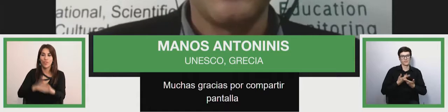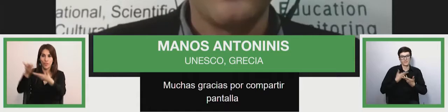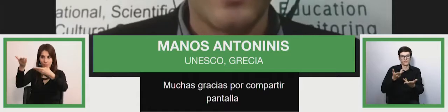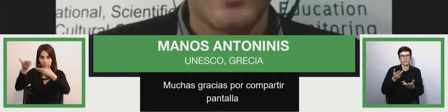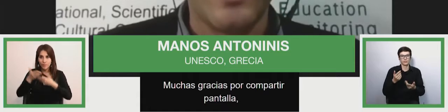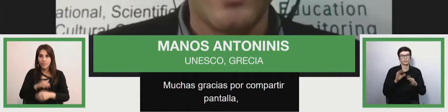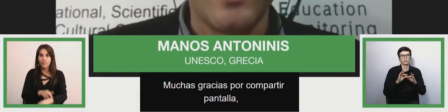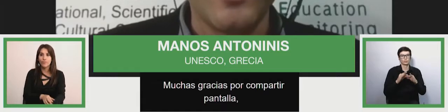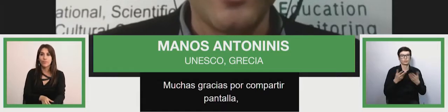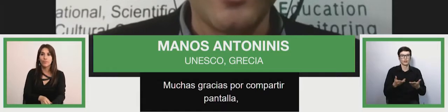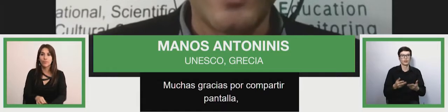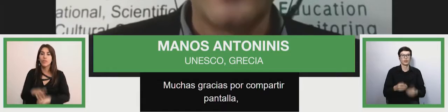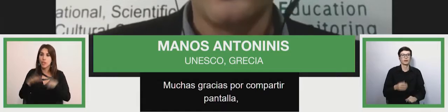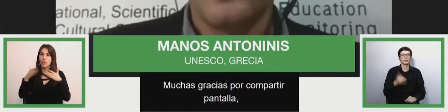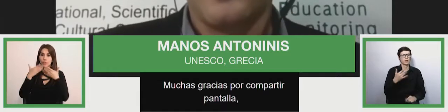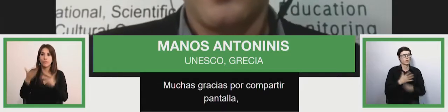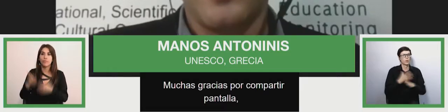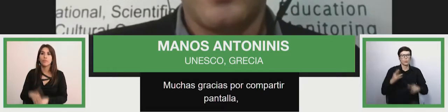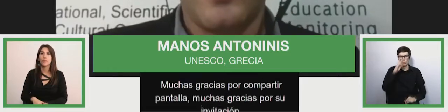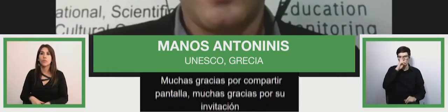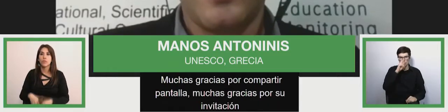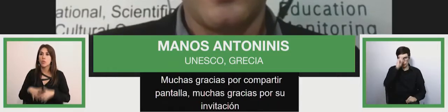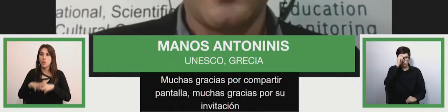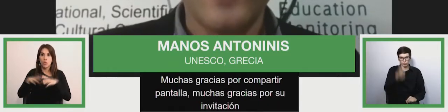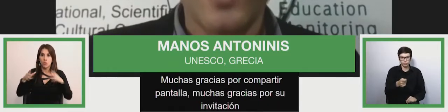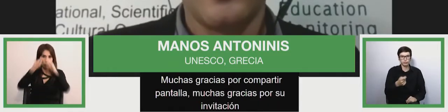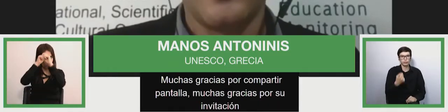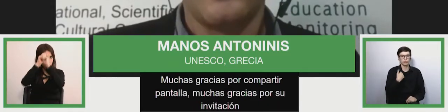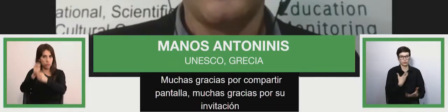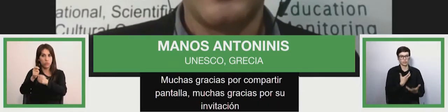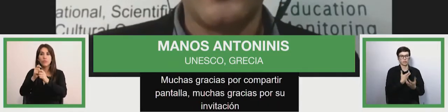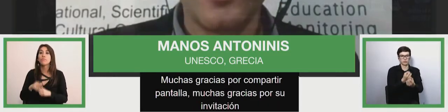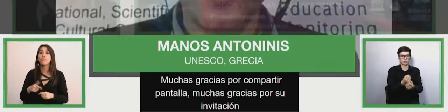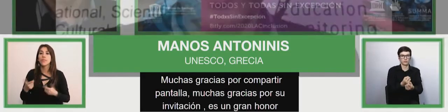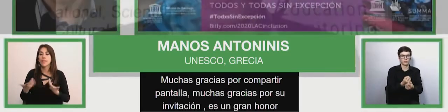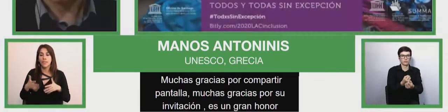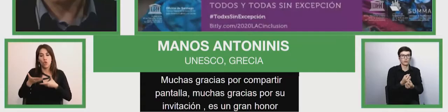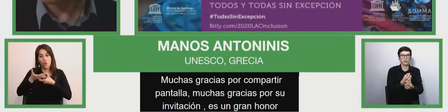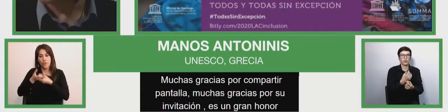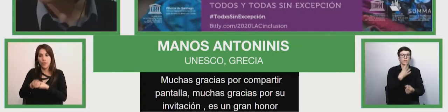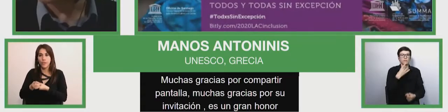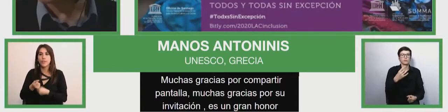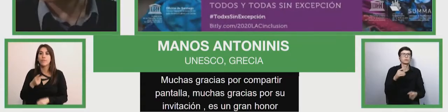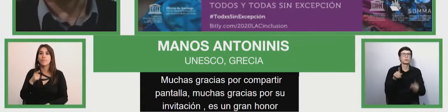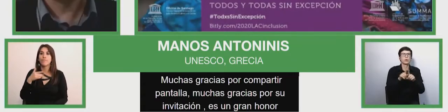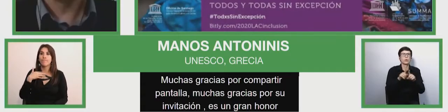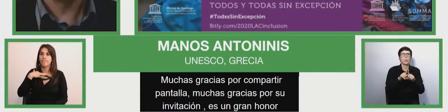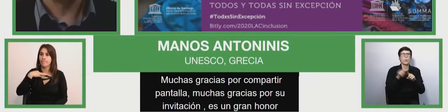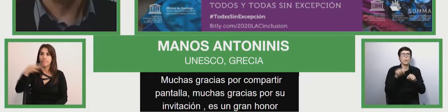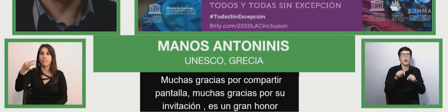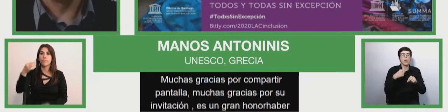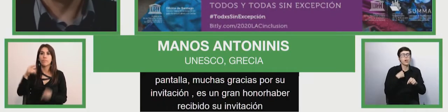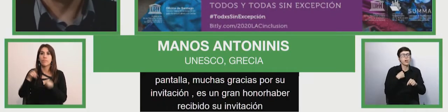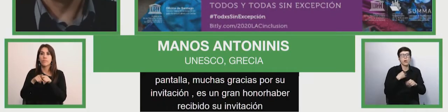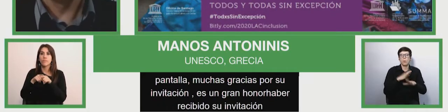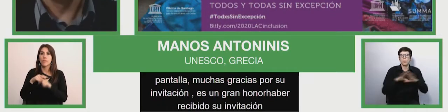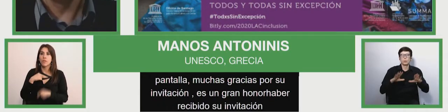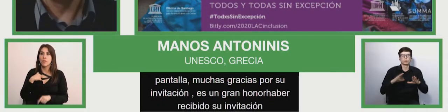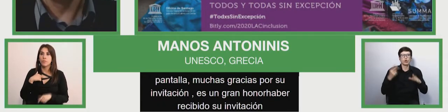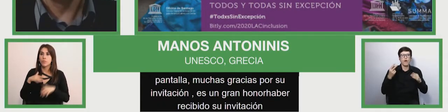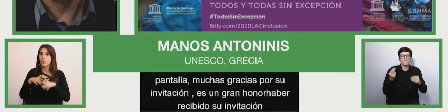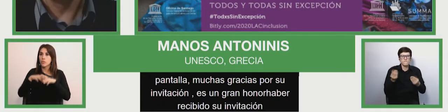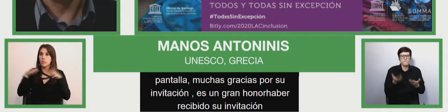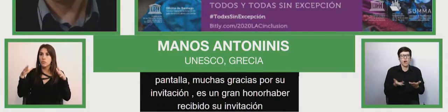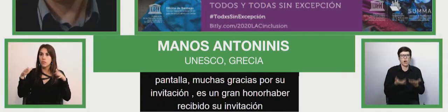un gran honor haber recibido su invitación. Valoro mucho los objetivos del